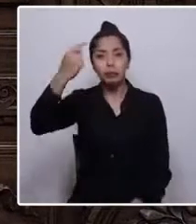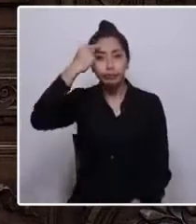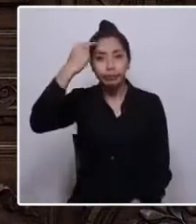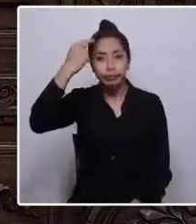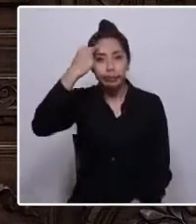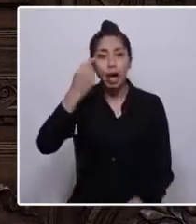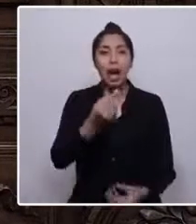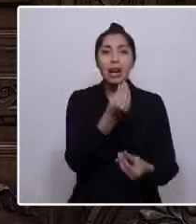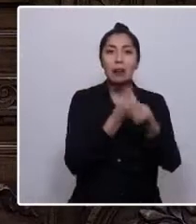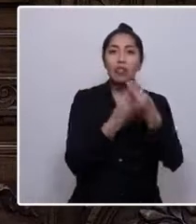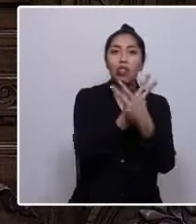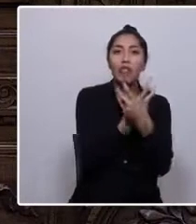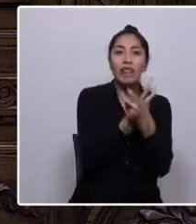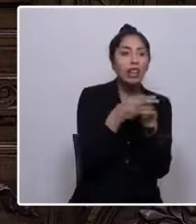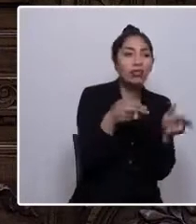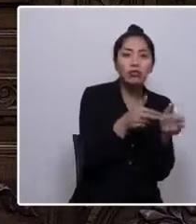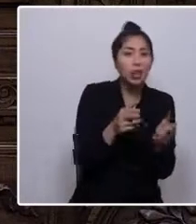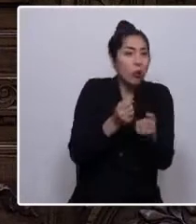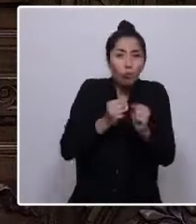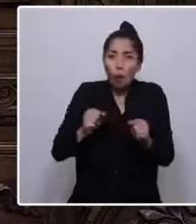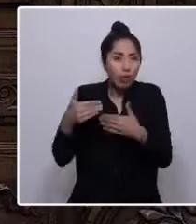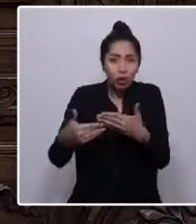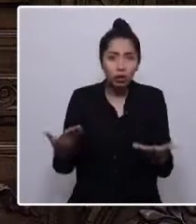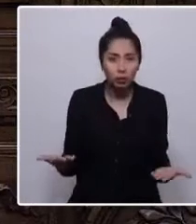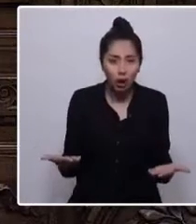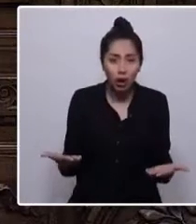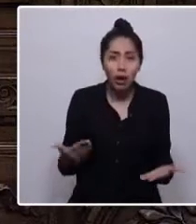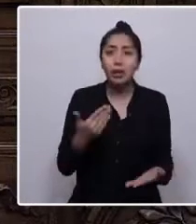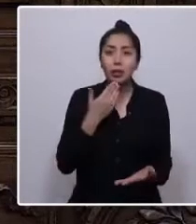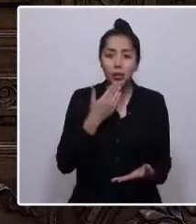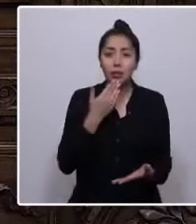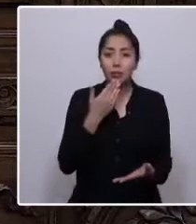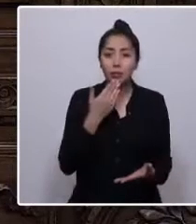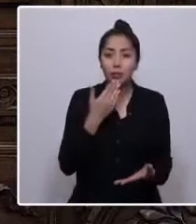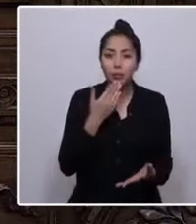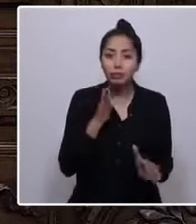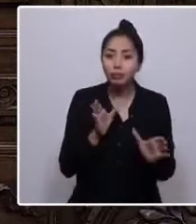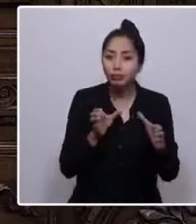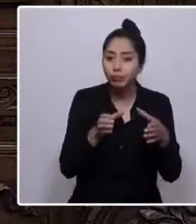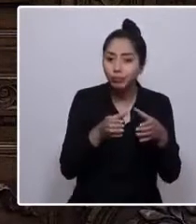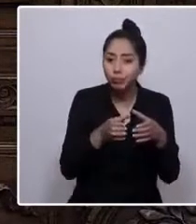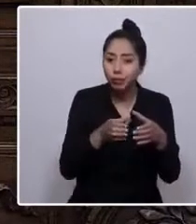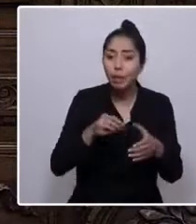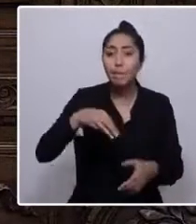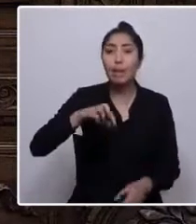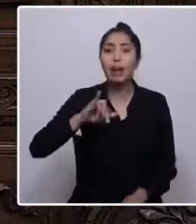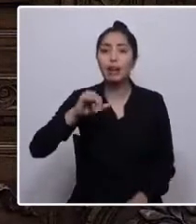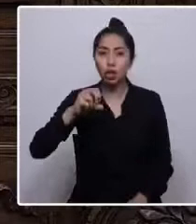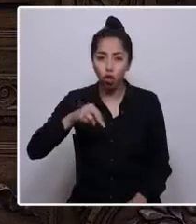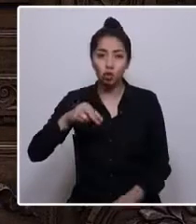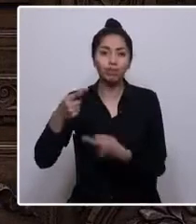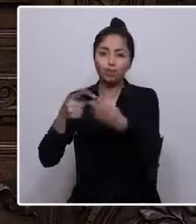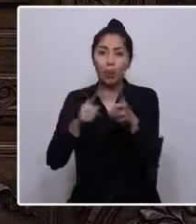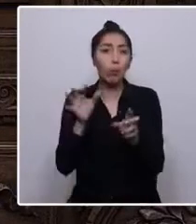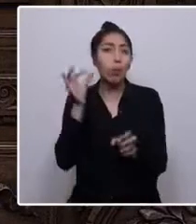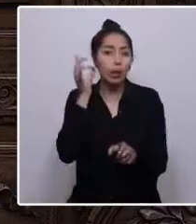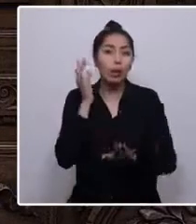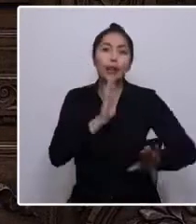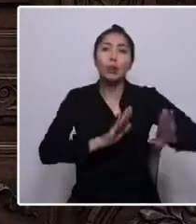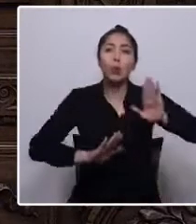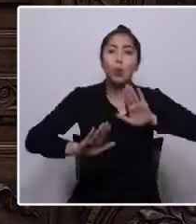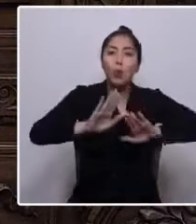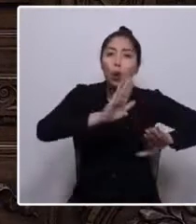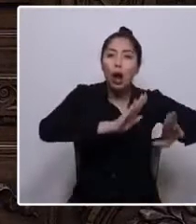continuar. Me organizo con las guardadoras semillas, como Patricia de Dos Verdes y Marión, mujeres sabias que protege los tesoros más